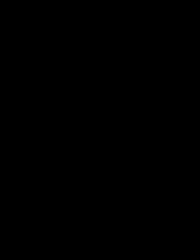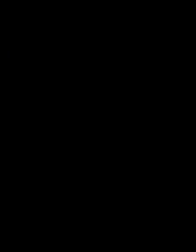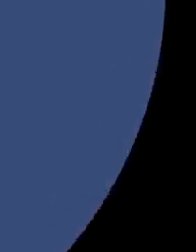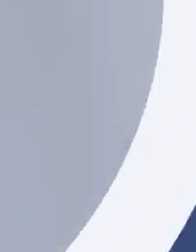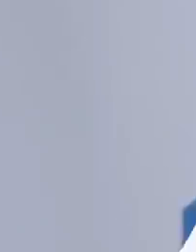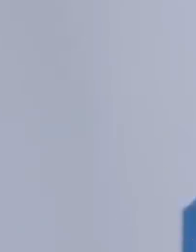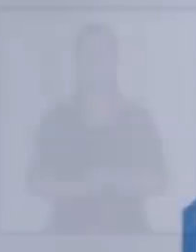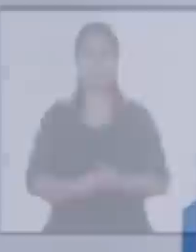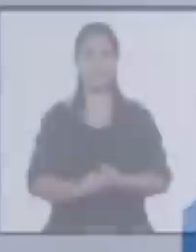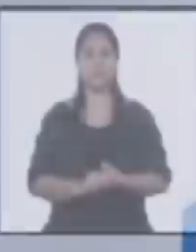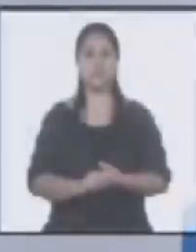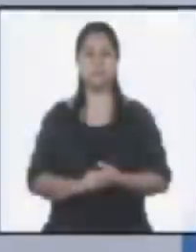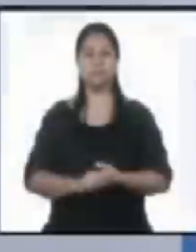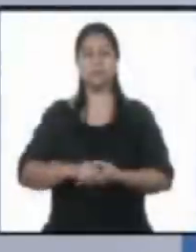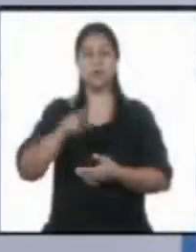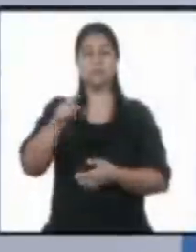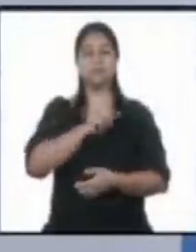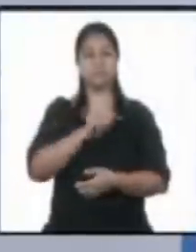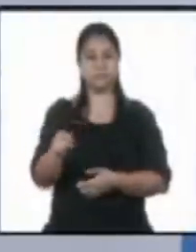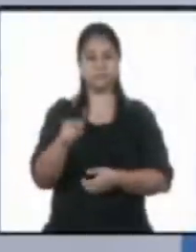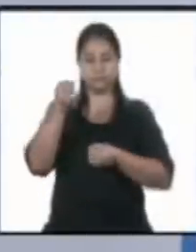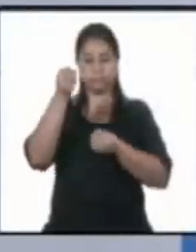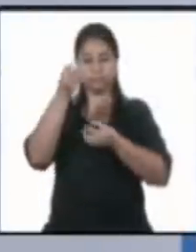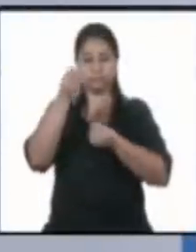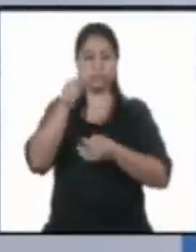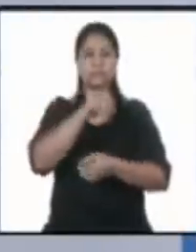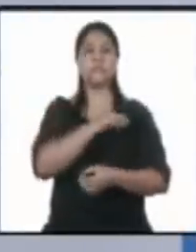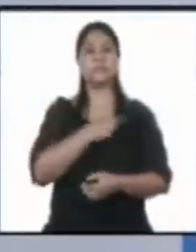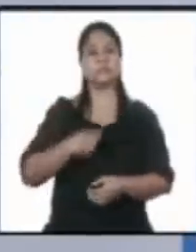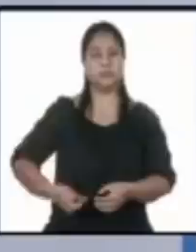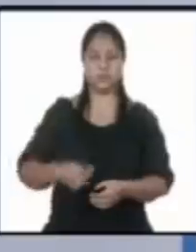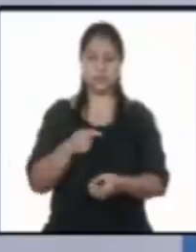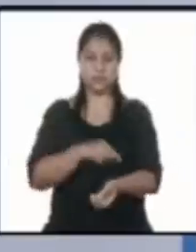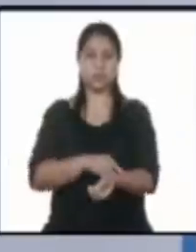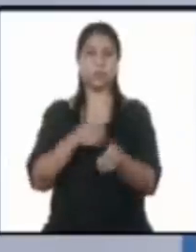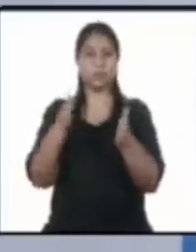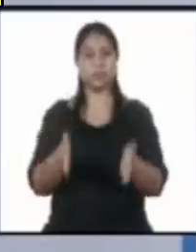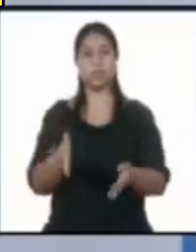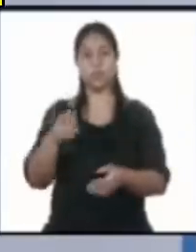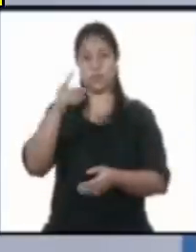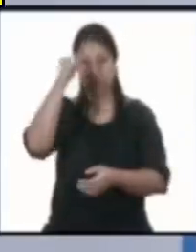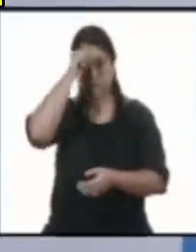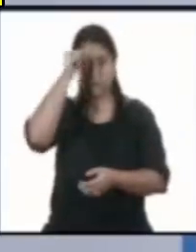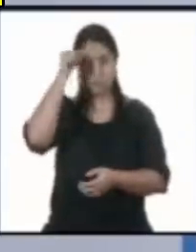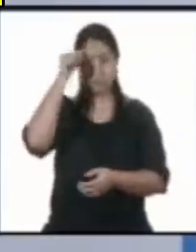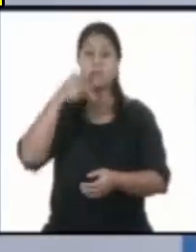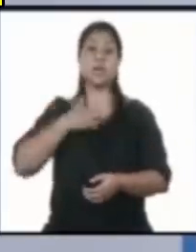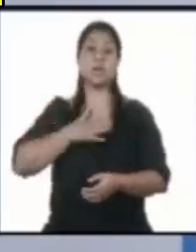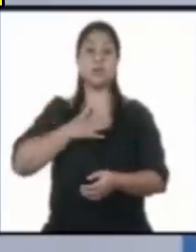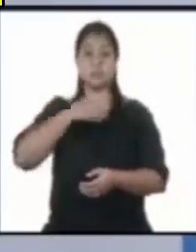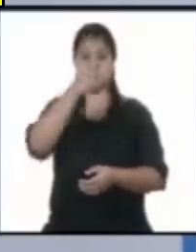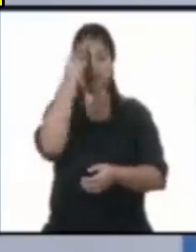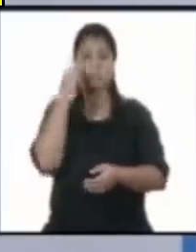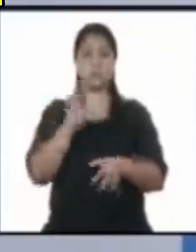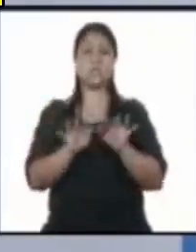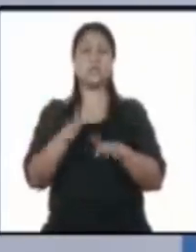Por instrucciones del Presidente de la República de Guatemala, el Dr. Alejandro Yamatey, y en mi función de Secretario